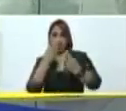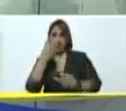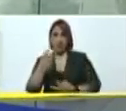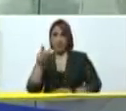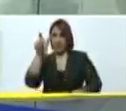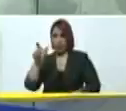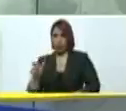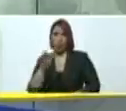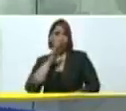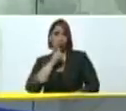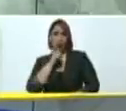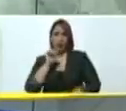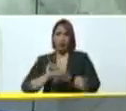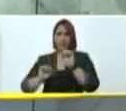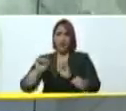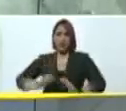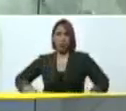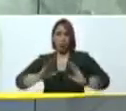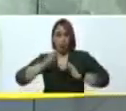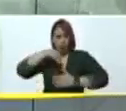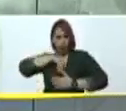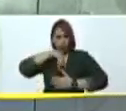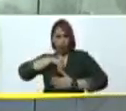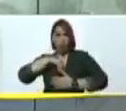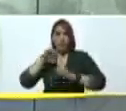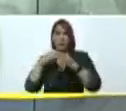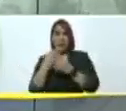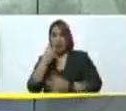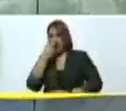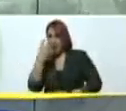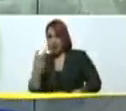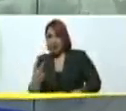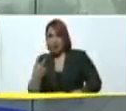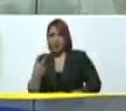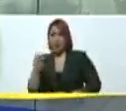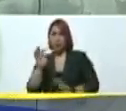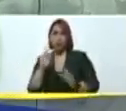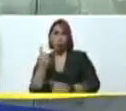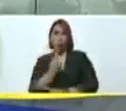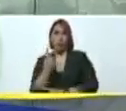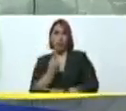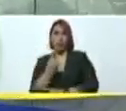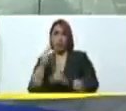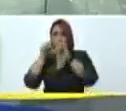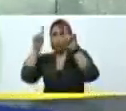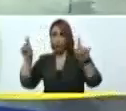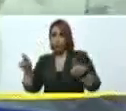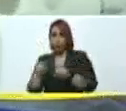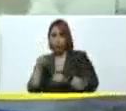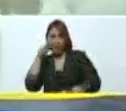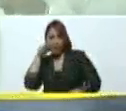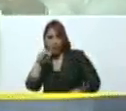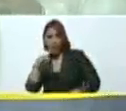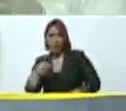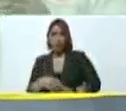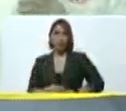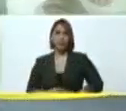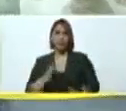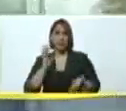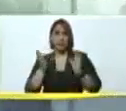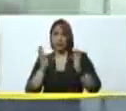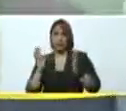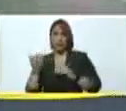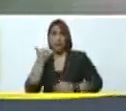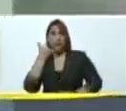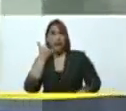Entonces los familiares lo visitan a través de esta vibra. Esto lo había visto yo en película. Ok. Se comunican a través de un